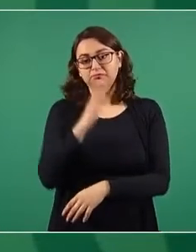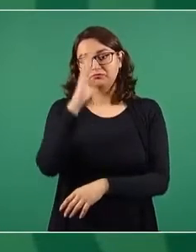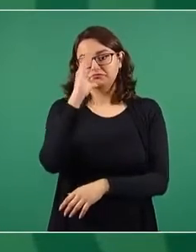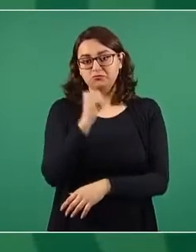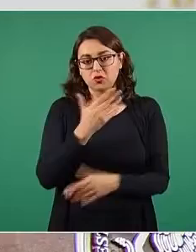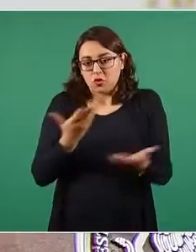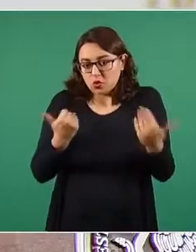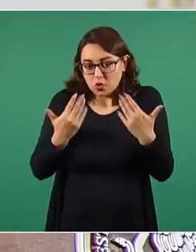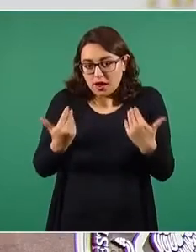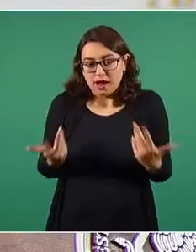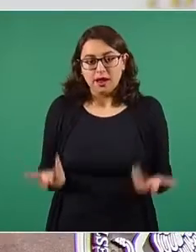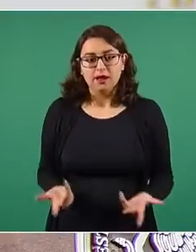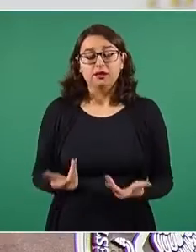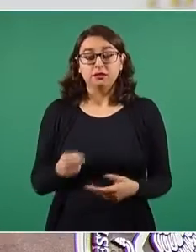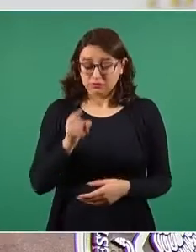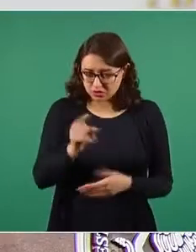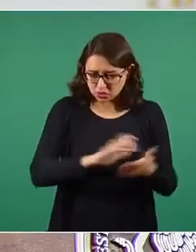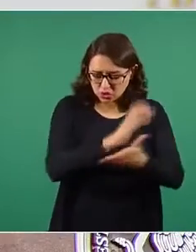administraciones pasadas y Veracruz no es la excepción.